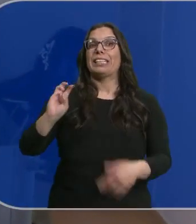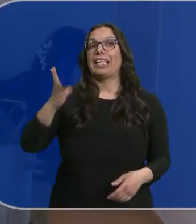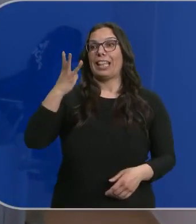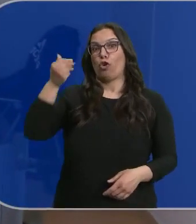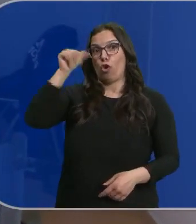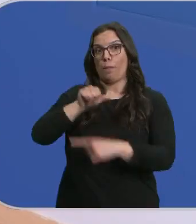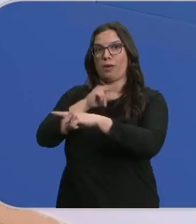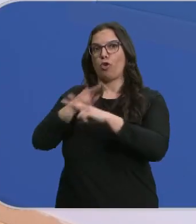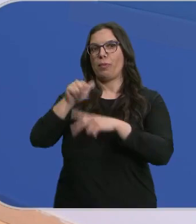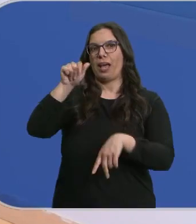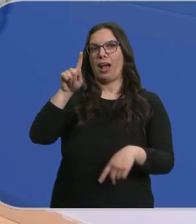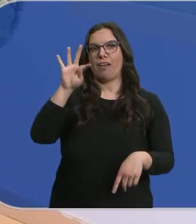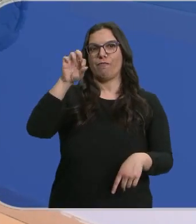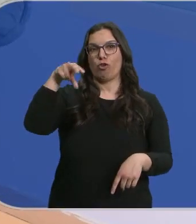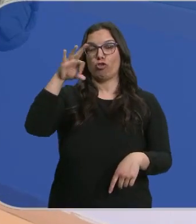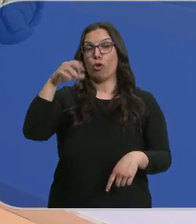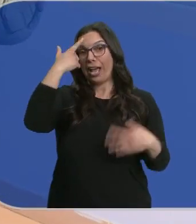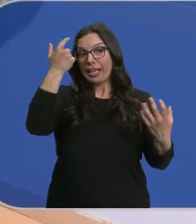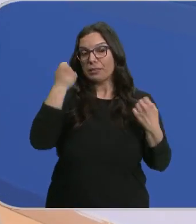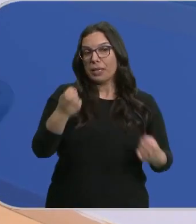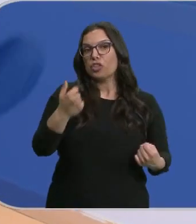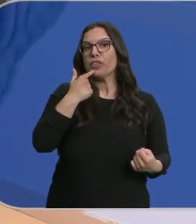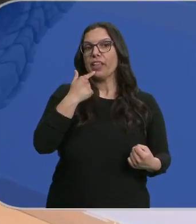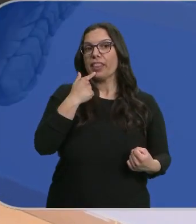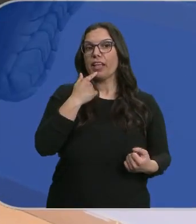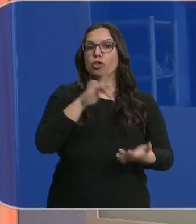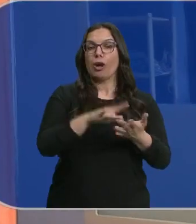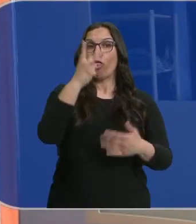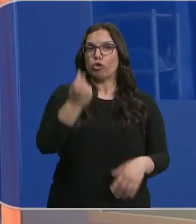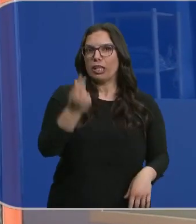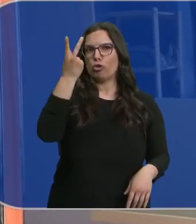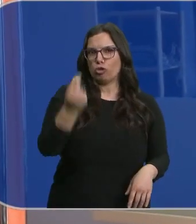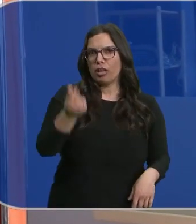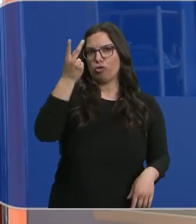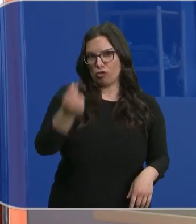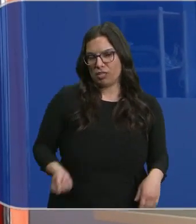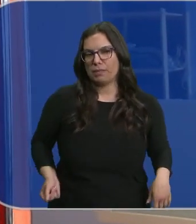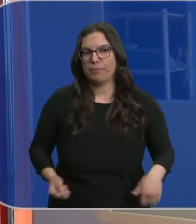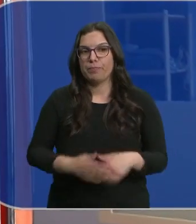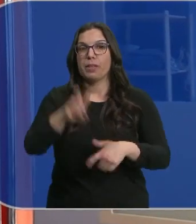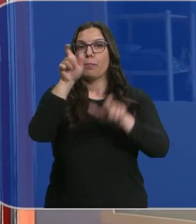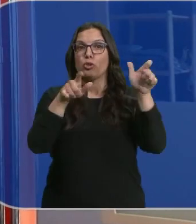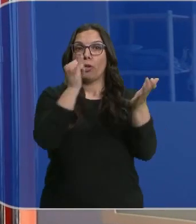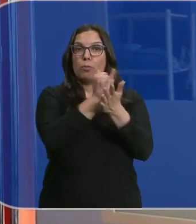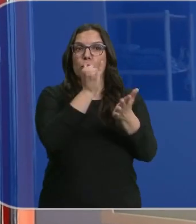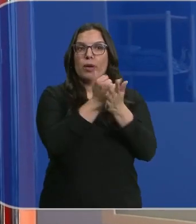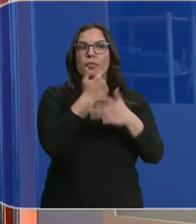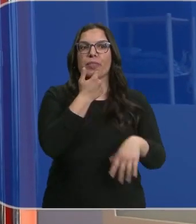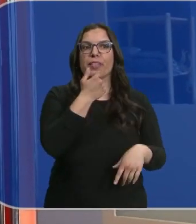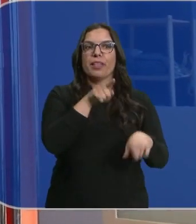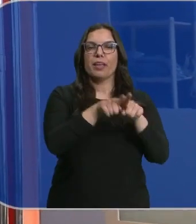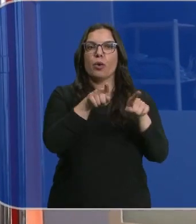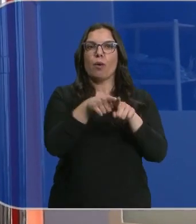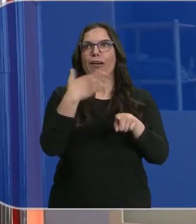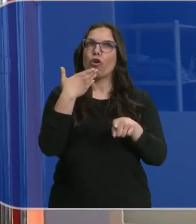para Alfonso. Los expertos recomiendan una cada dos días. Las personas que lo han probado nos dicen eso, que es como retratar